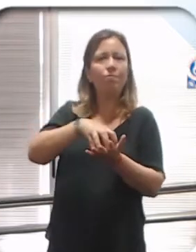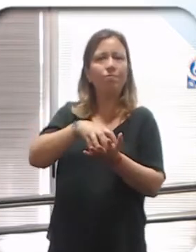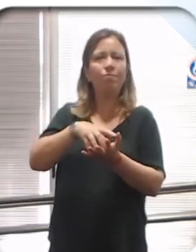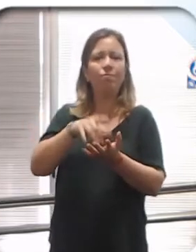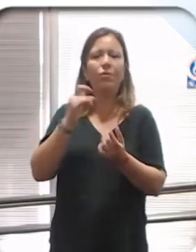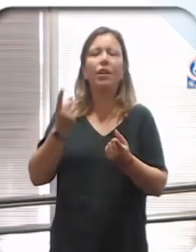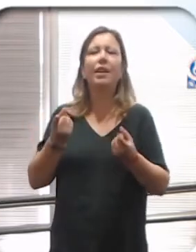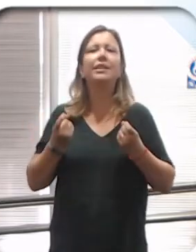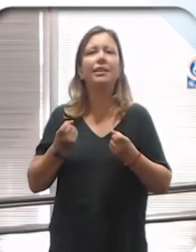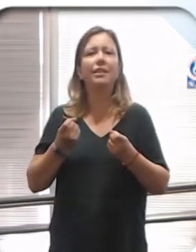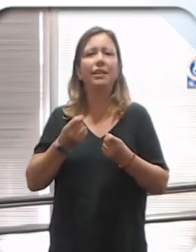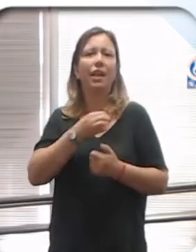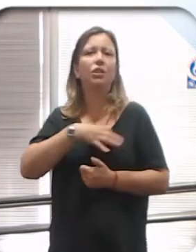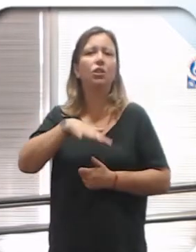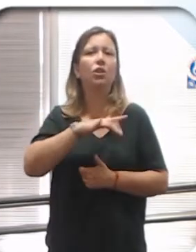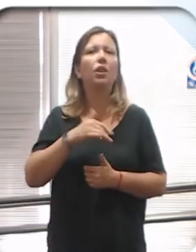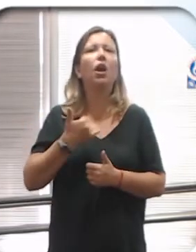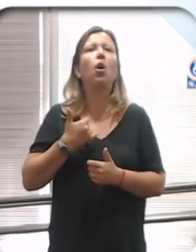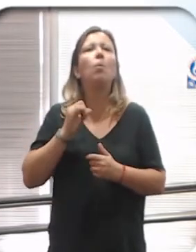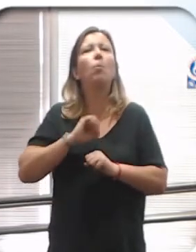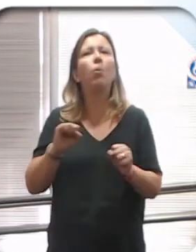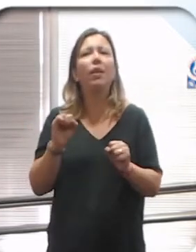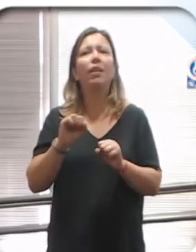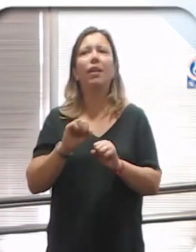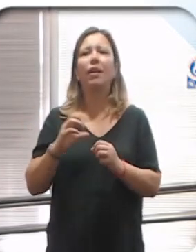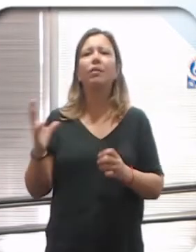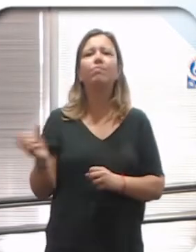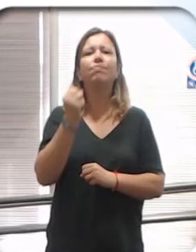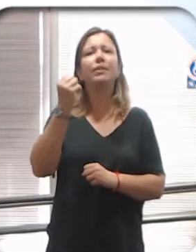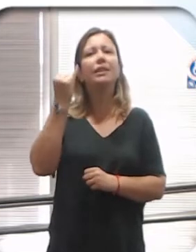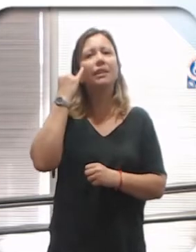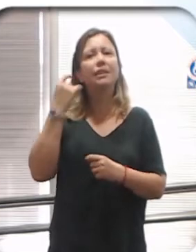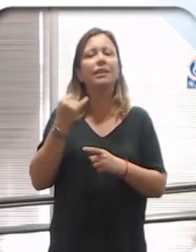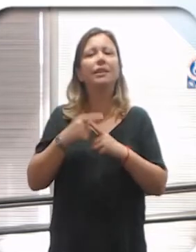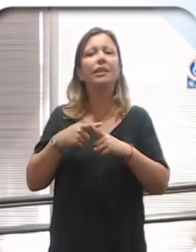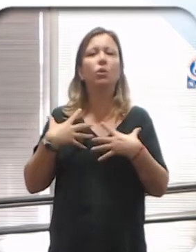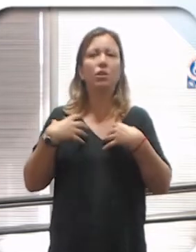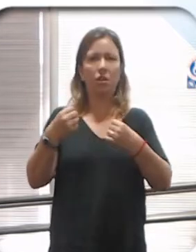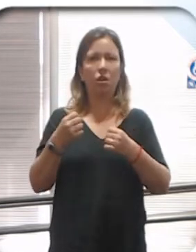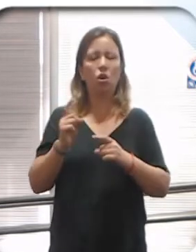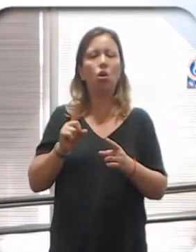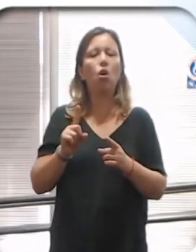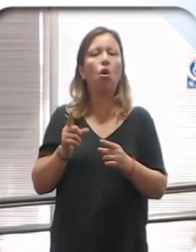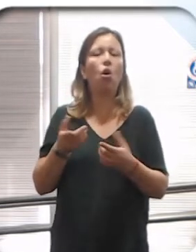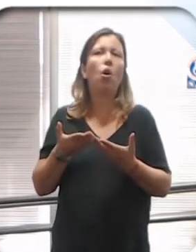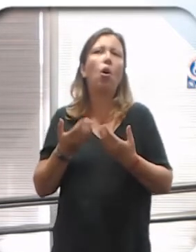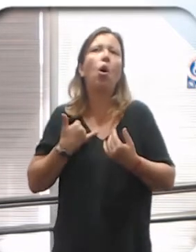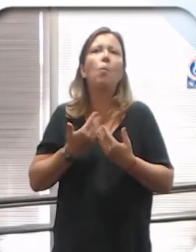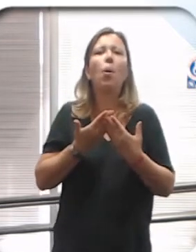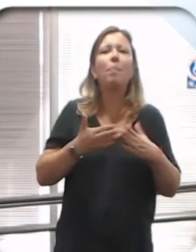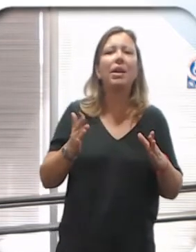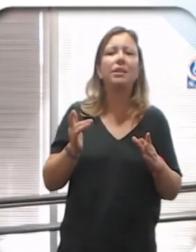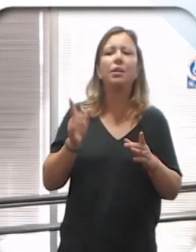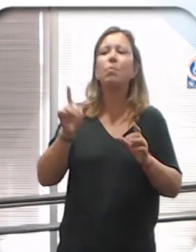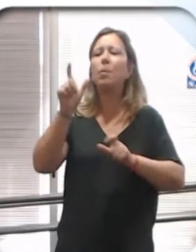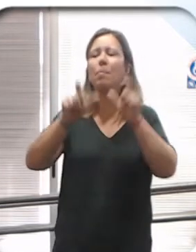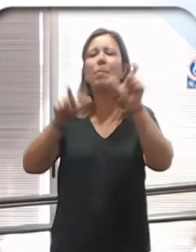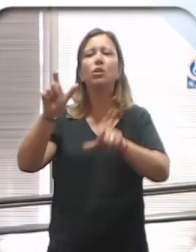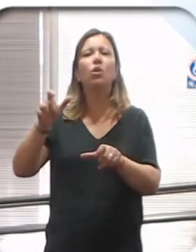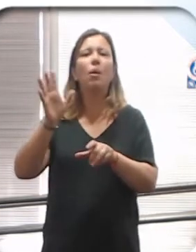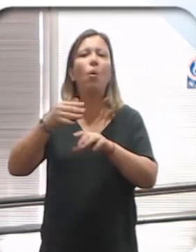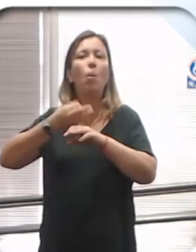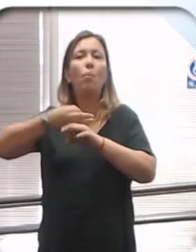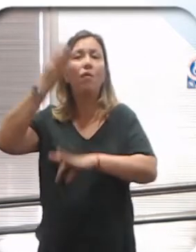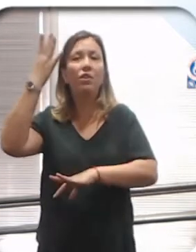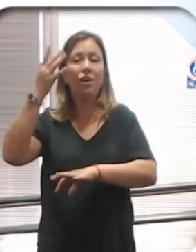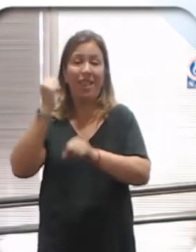esta sociedad para ser sana sexualmente, no vamos solo a los edificios, sino que vamos a los profesionales que